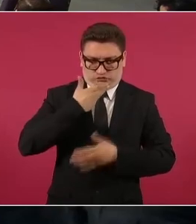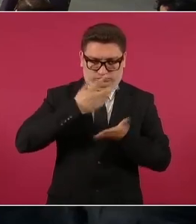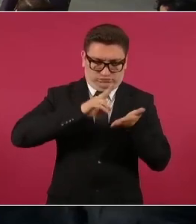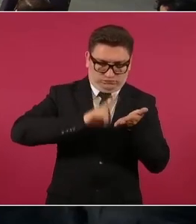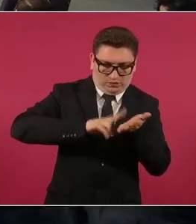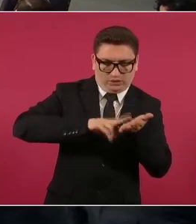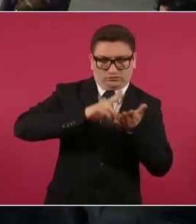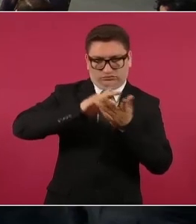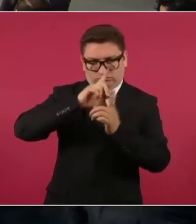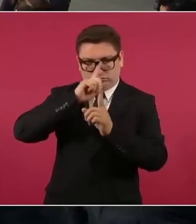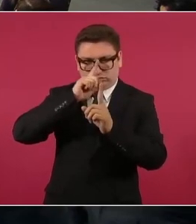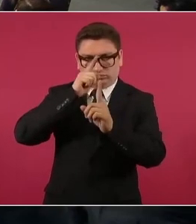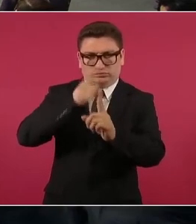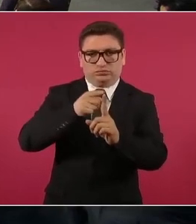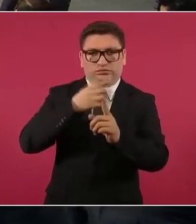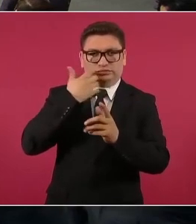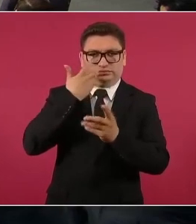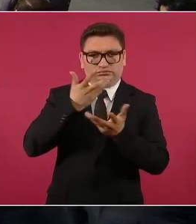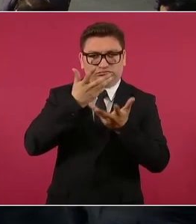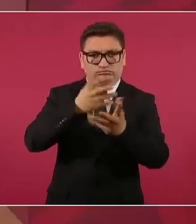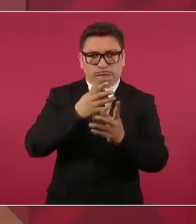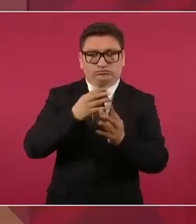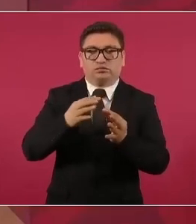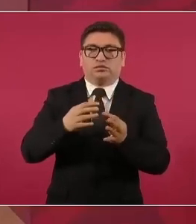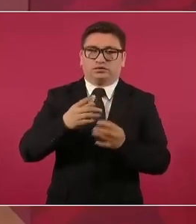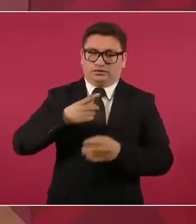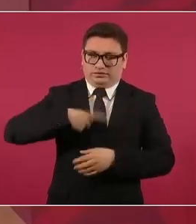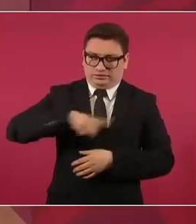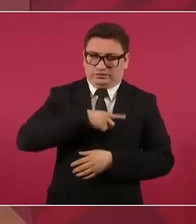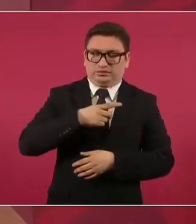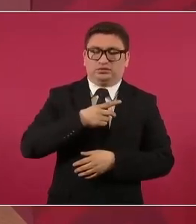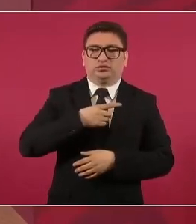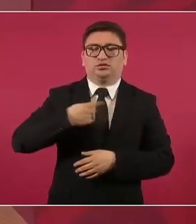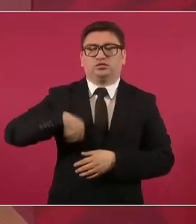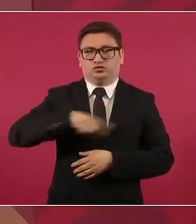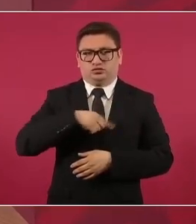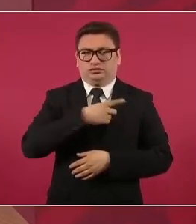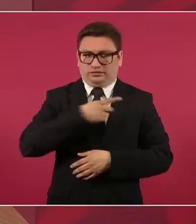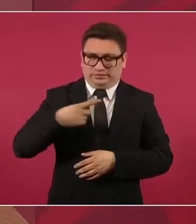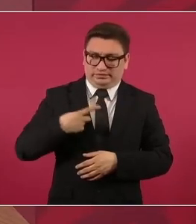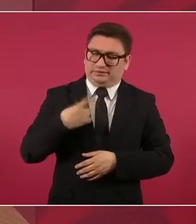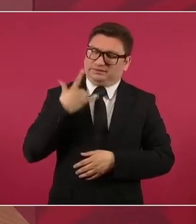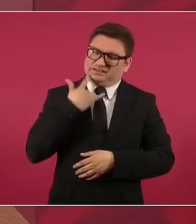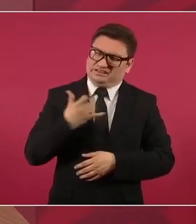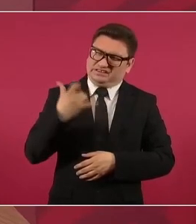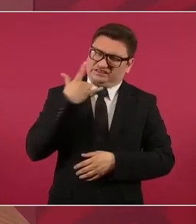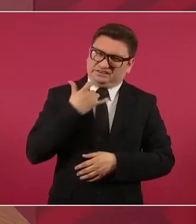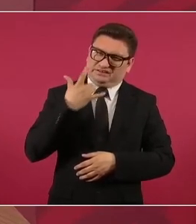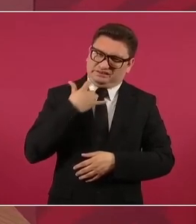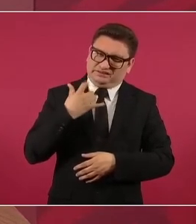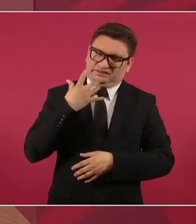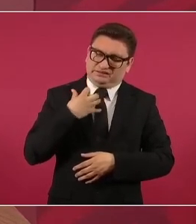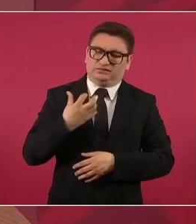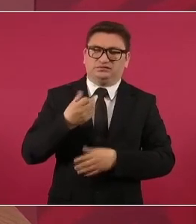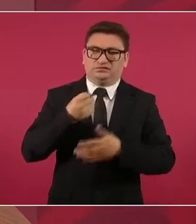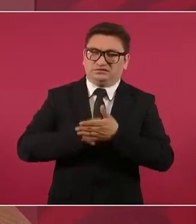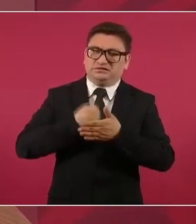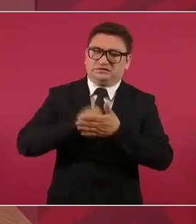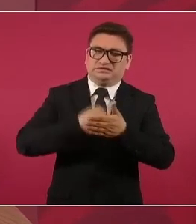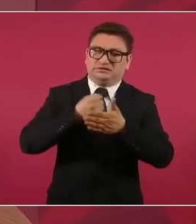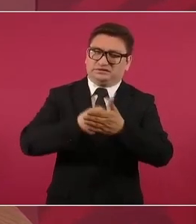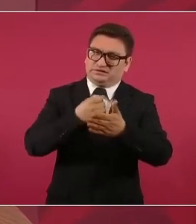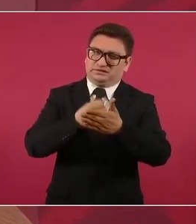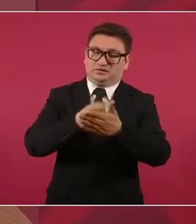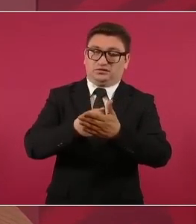pues se tiene que luchar y no